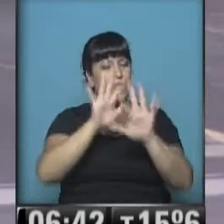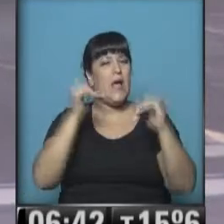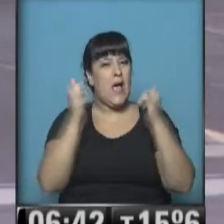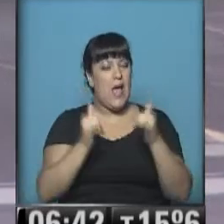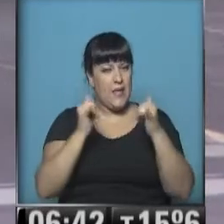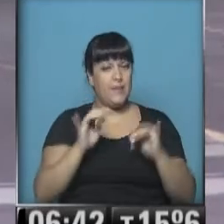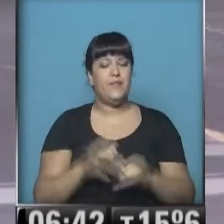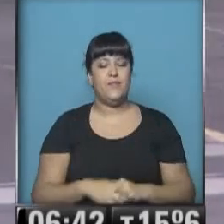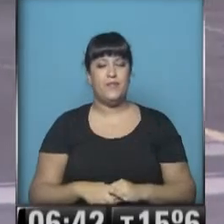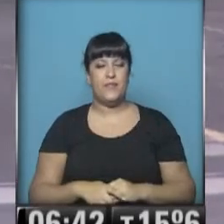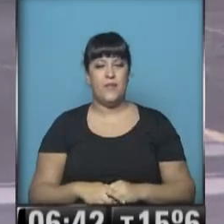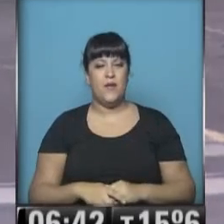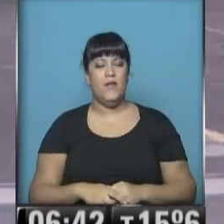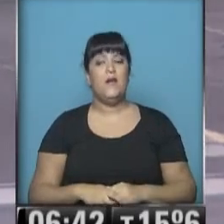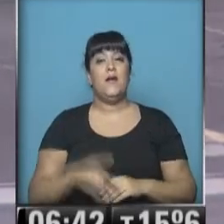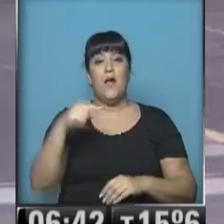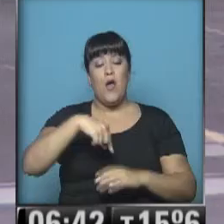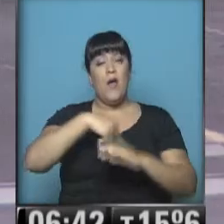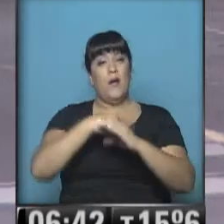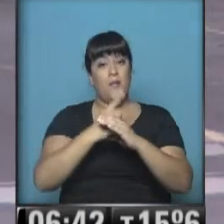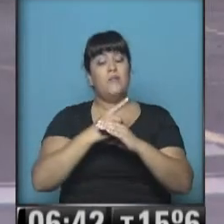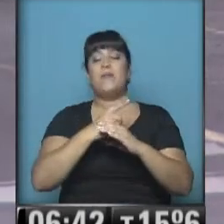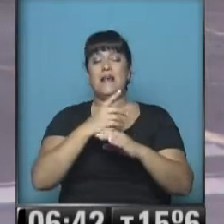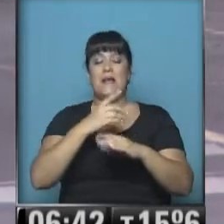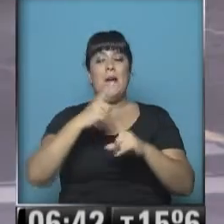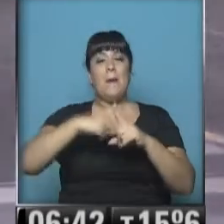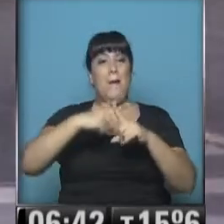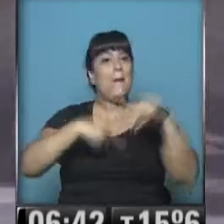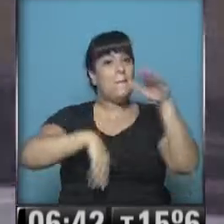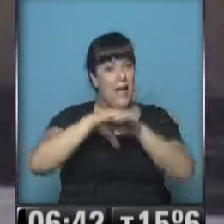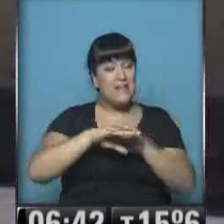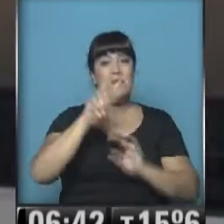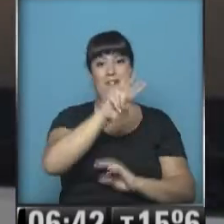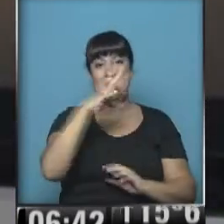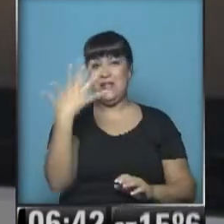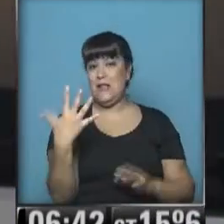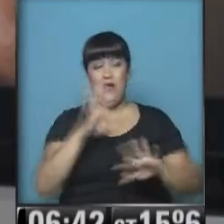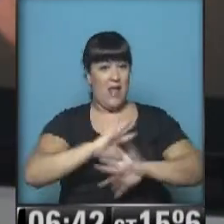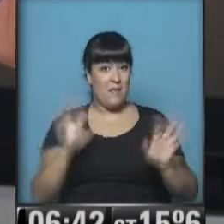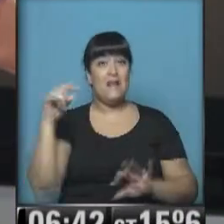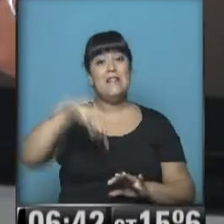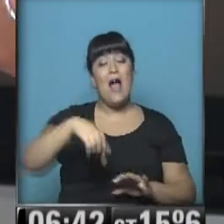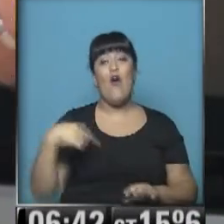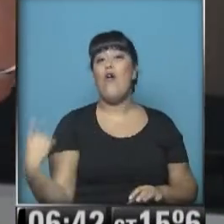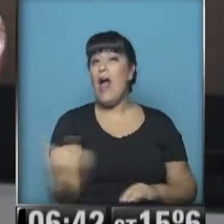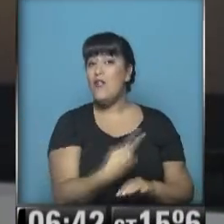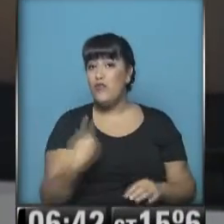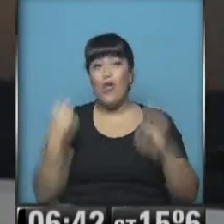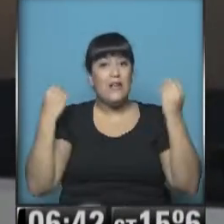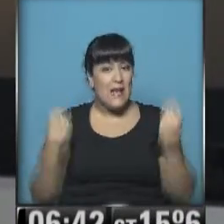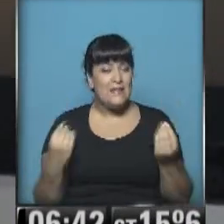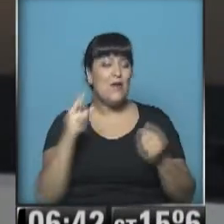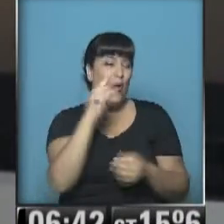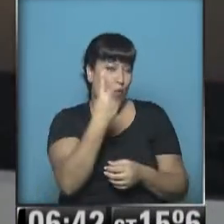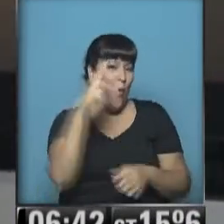visibilidad por zonas. Máxima pronosticada para hoy. Y 25 y nada más. Y con Cari y todo el equipazo. Vamos